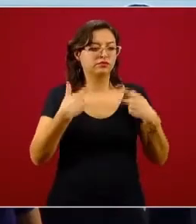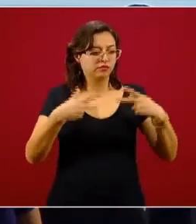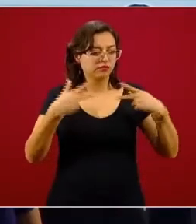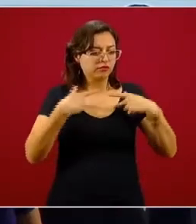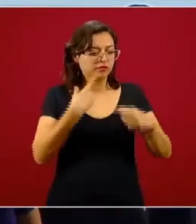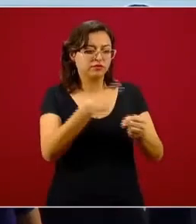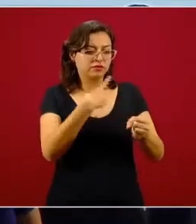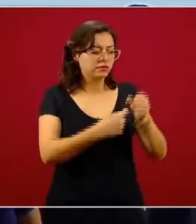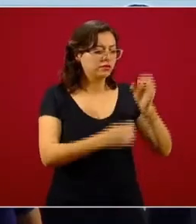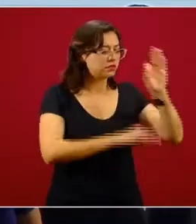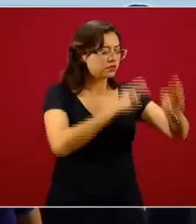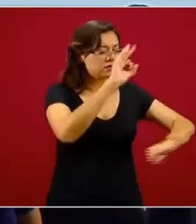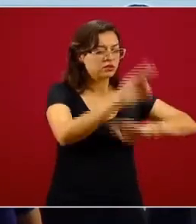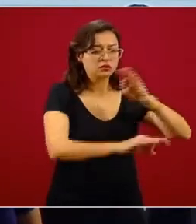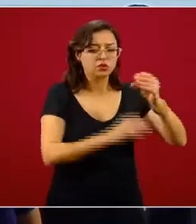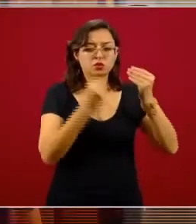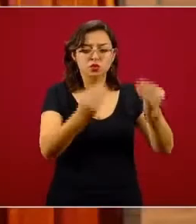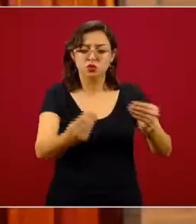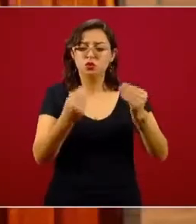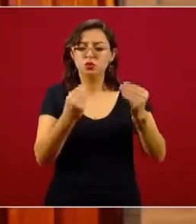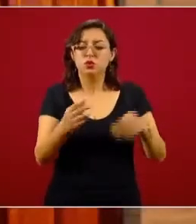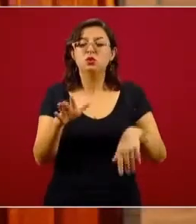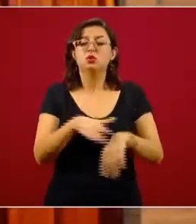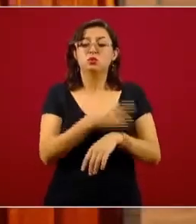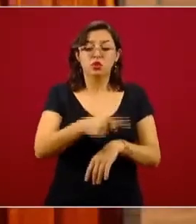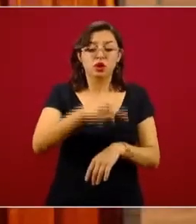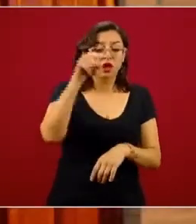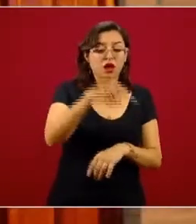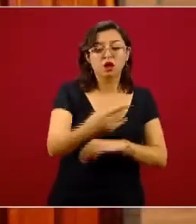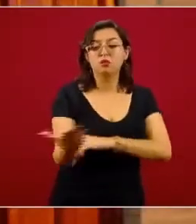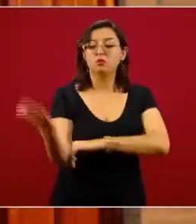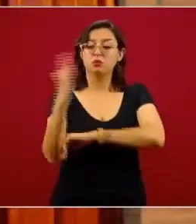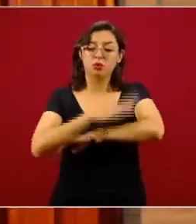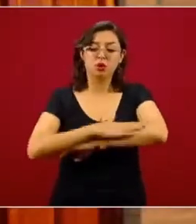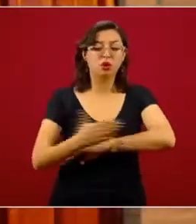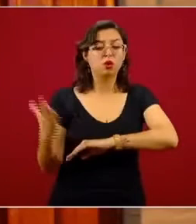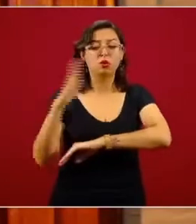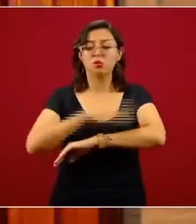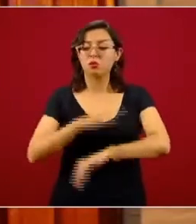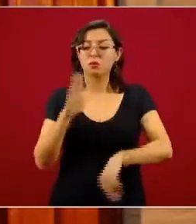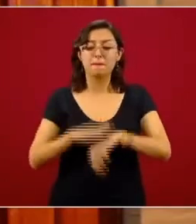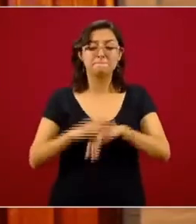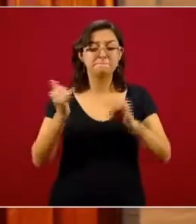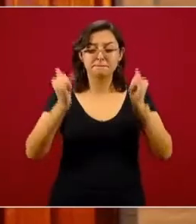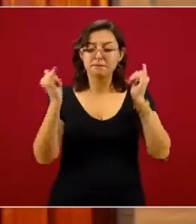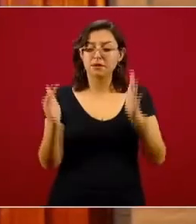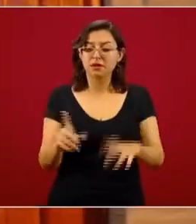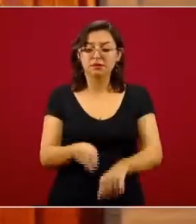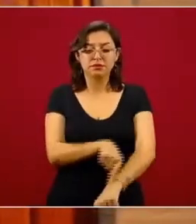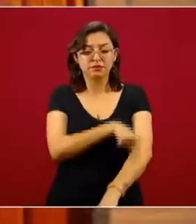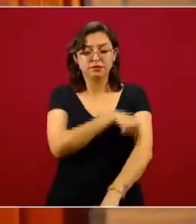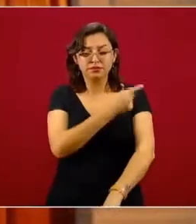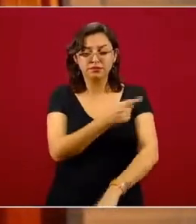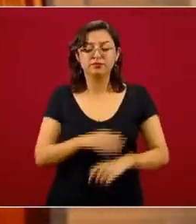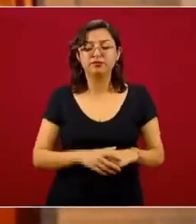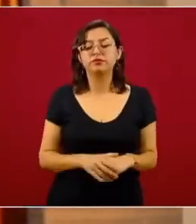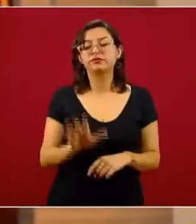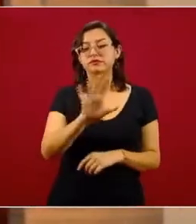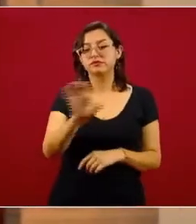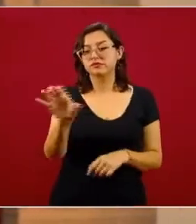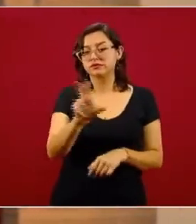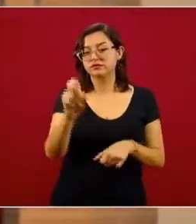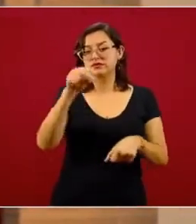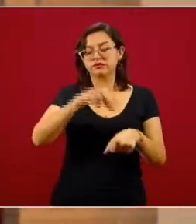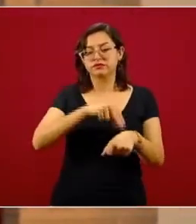pacientes, porque ahí han estado los casos y las jornadas más pesadas, más largas. En este caso sería para 500